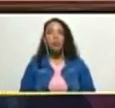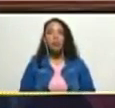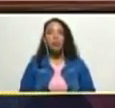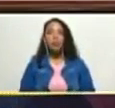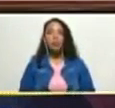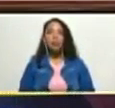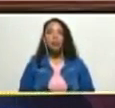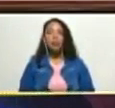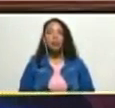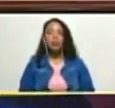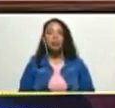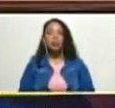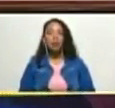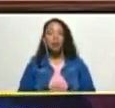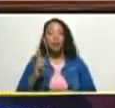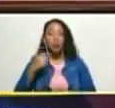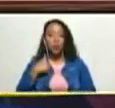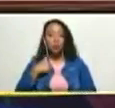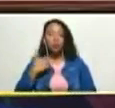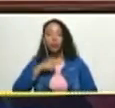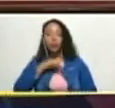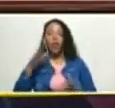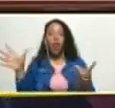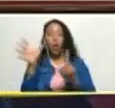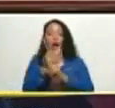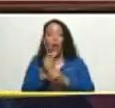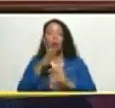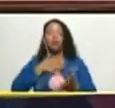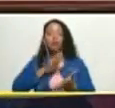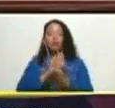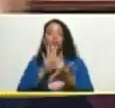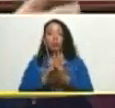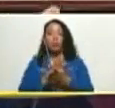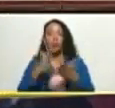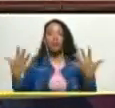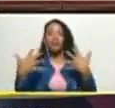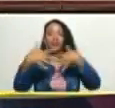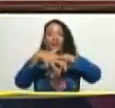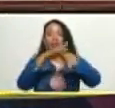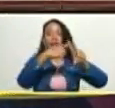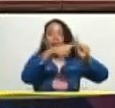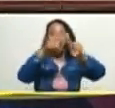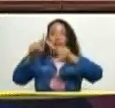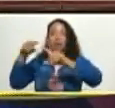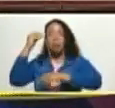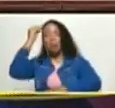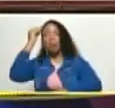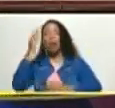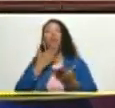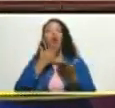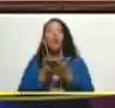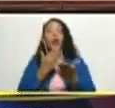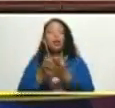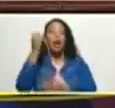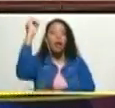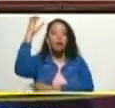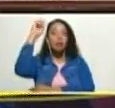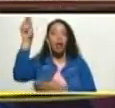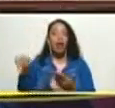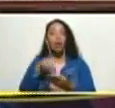lograr armonizar la diversidad de pensamientos y propuestas de la asamblea nacional